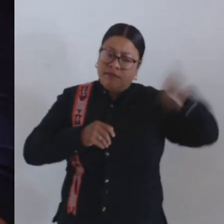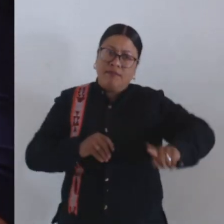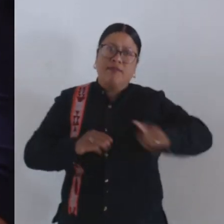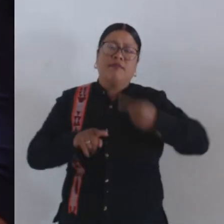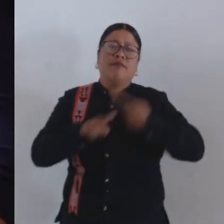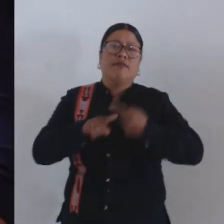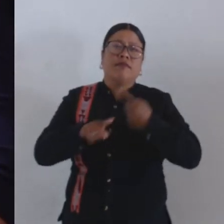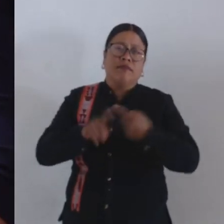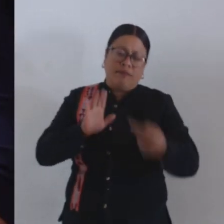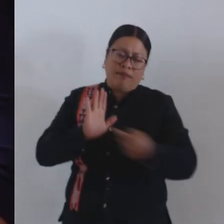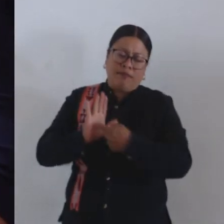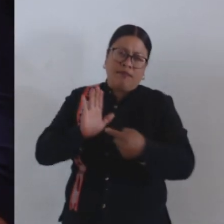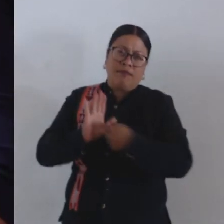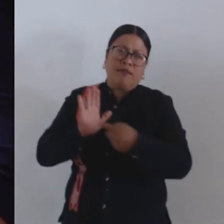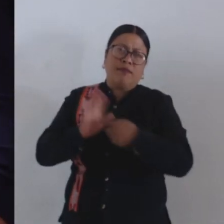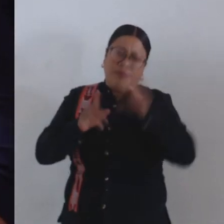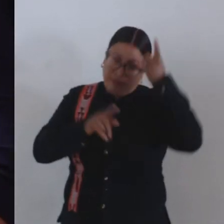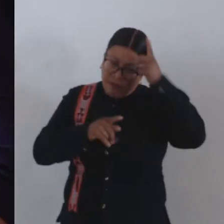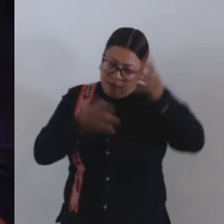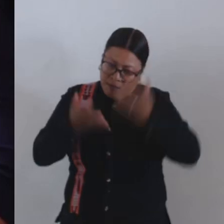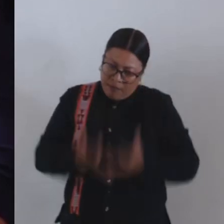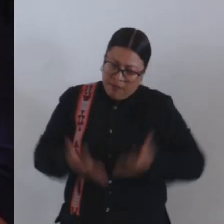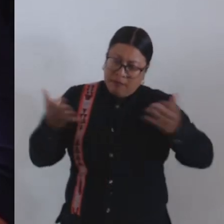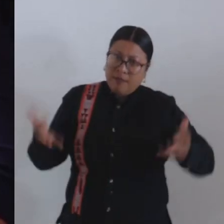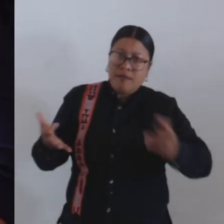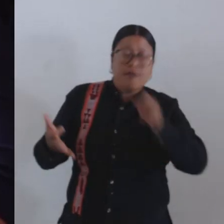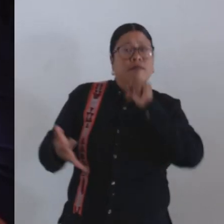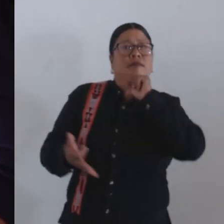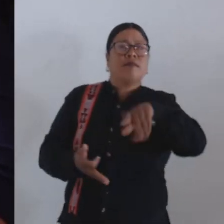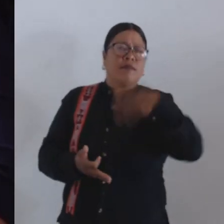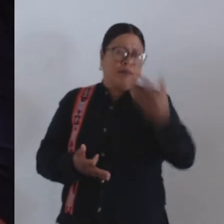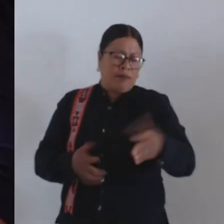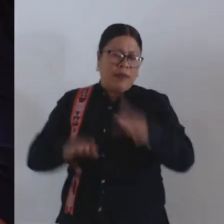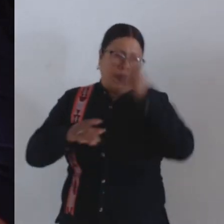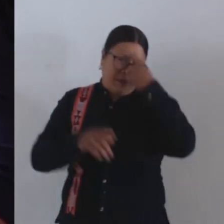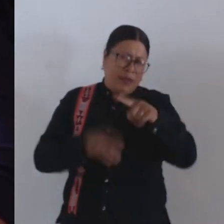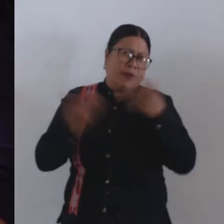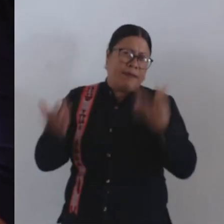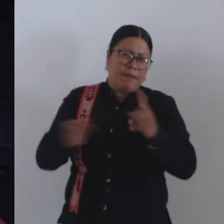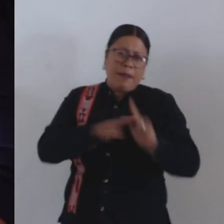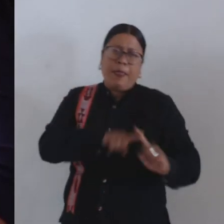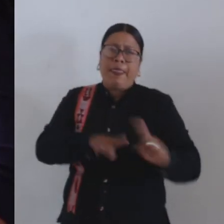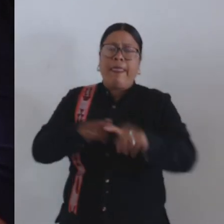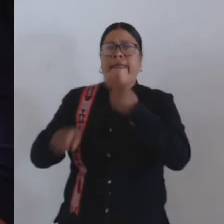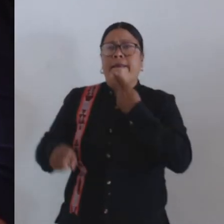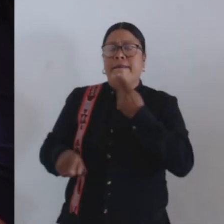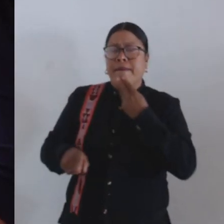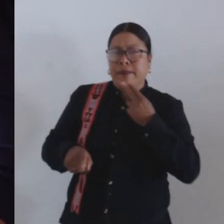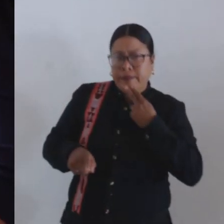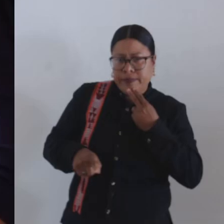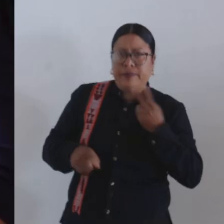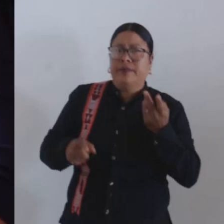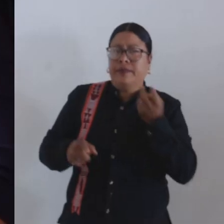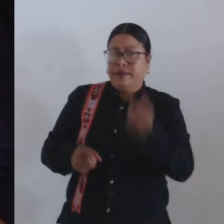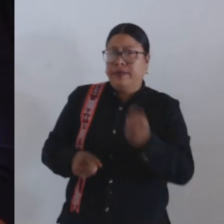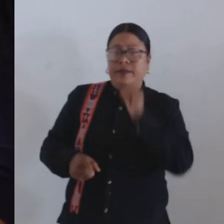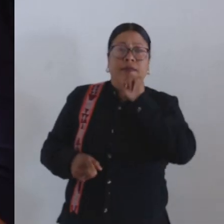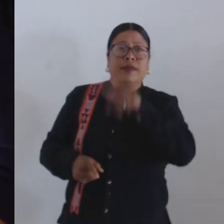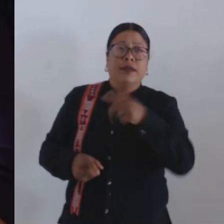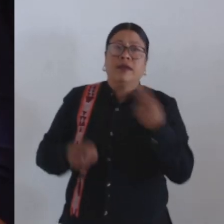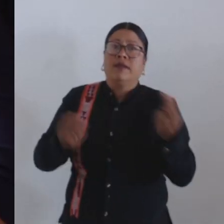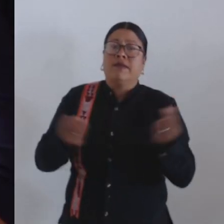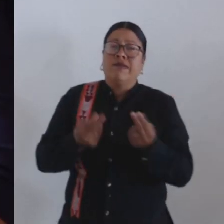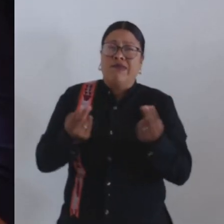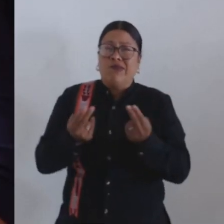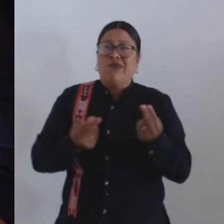no sólo la parte de propiedad, sino para contar con los servicios que en su momento también les